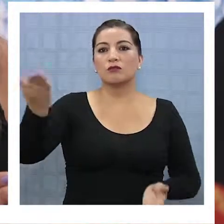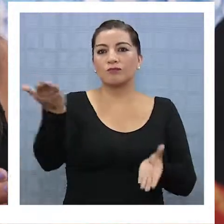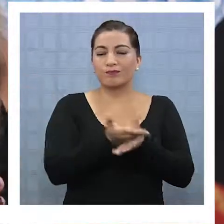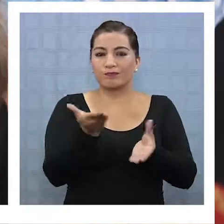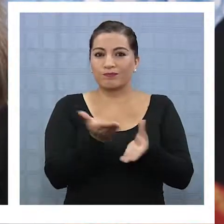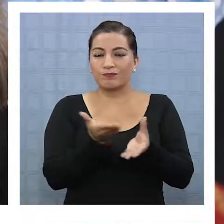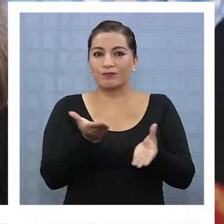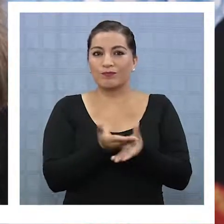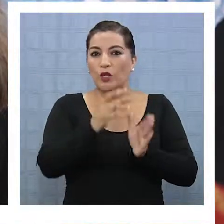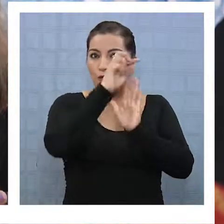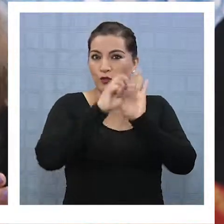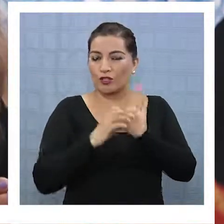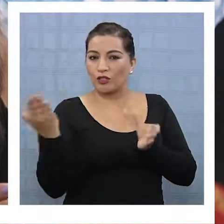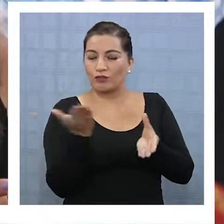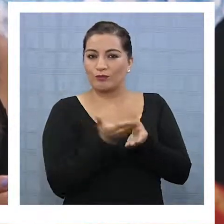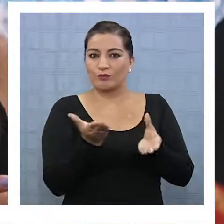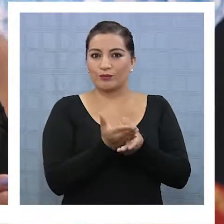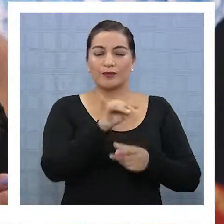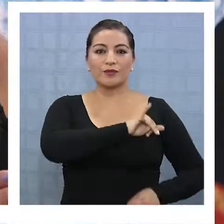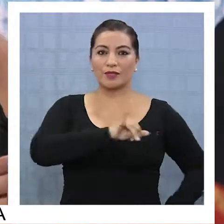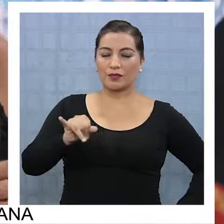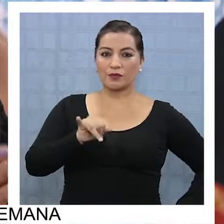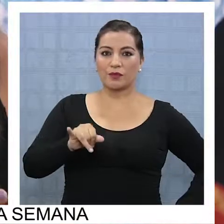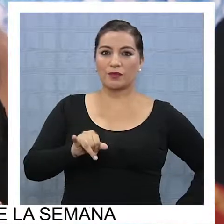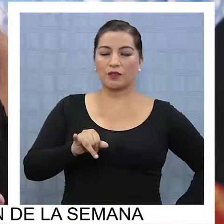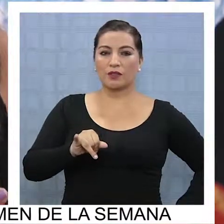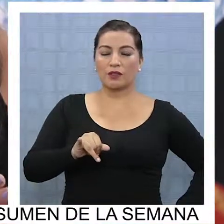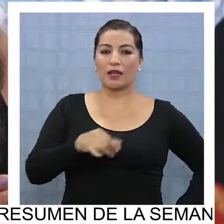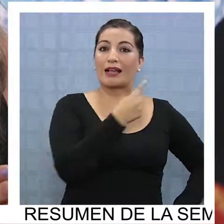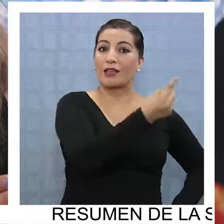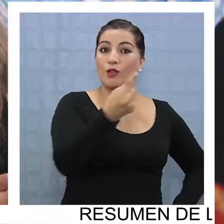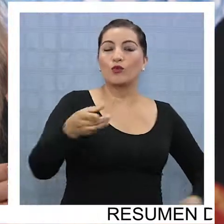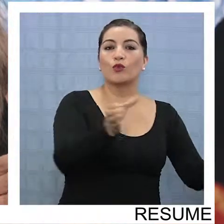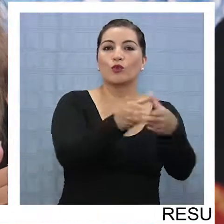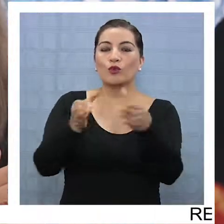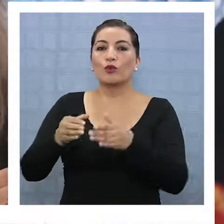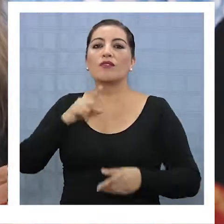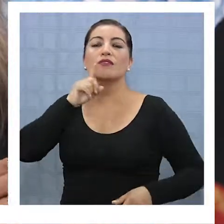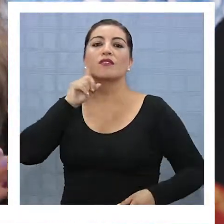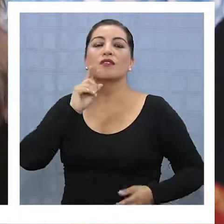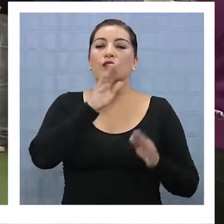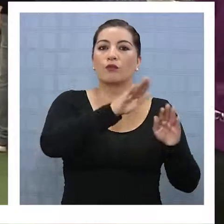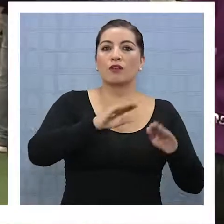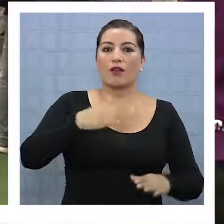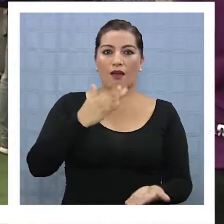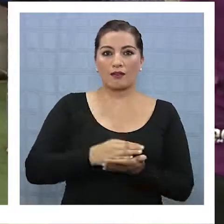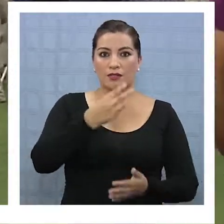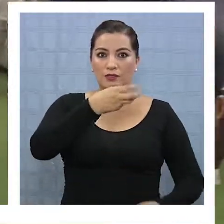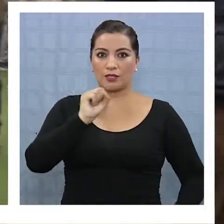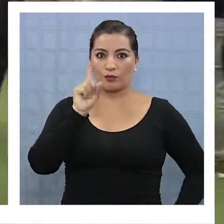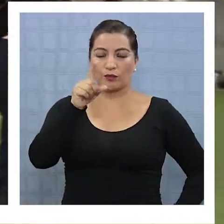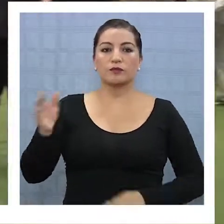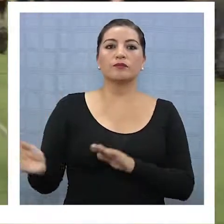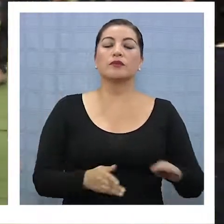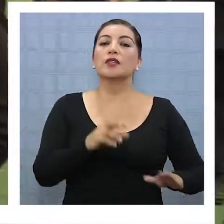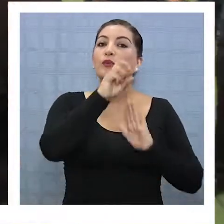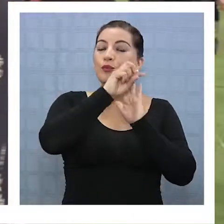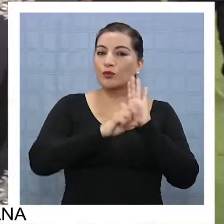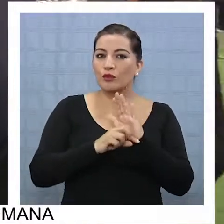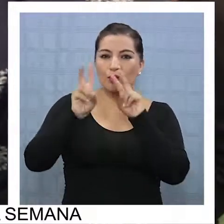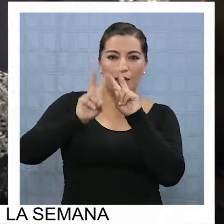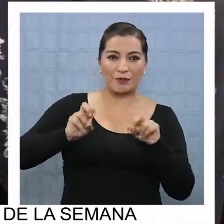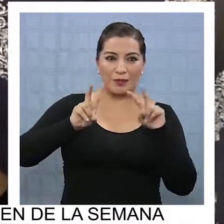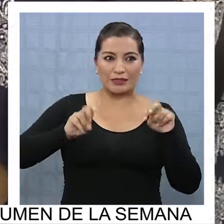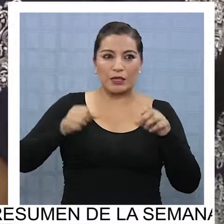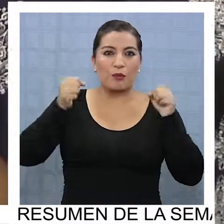recepcionamos estos proyectos y cada club puede contar con un beneficio de hasta 300 mil pesos. Estos proyectos de